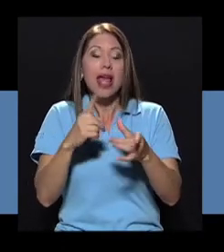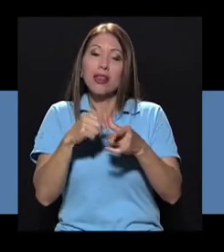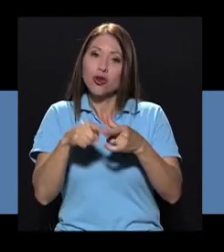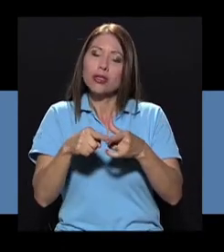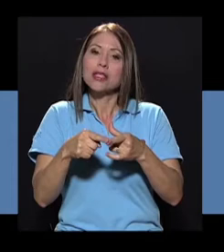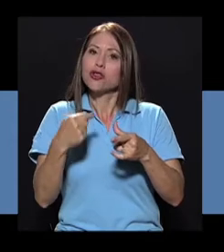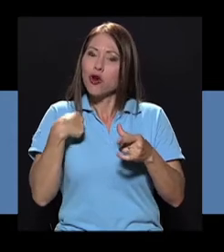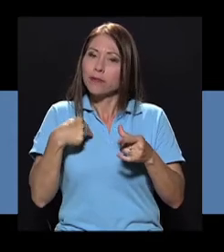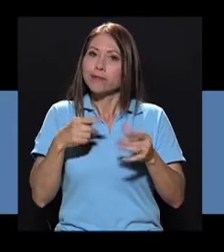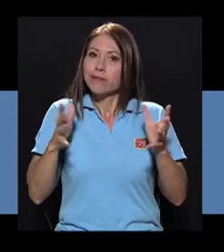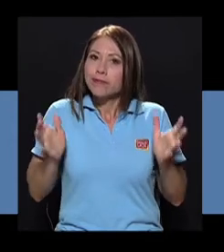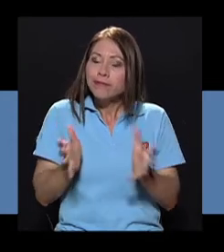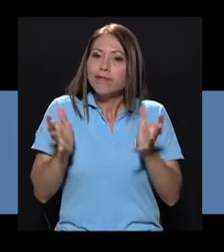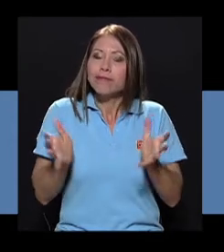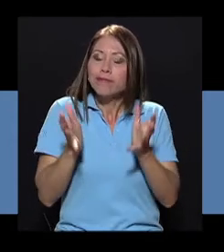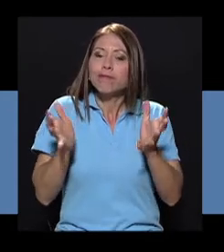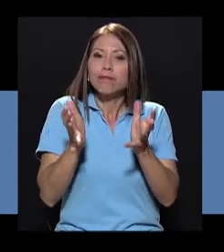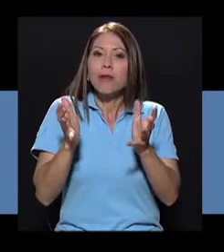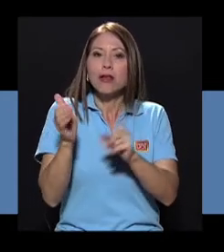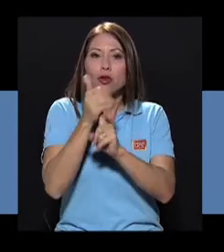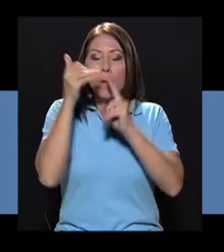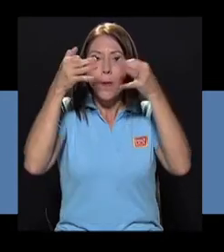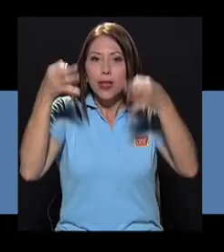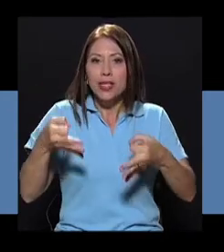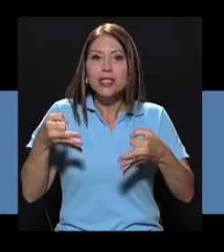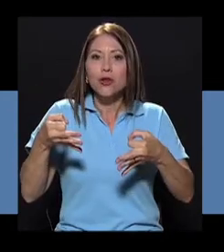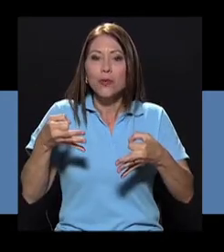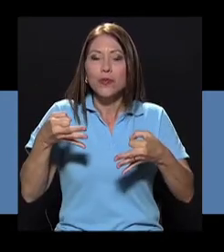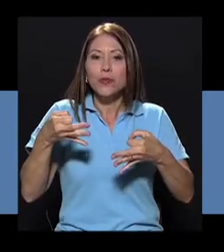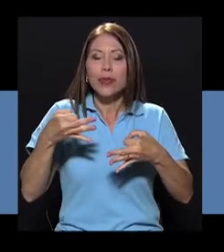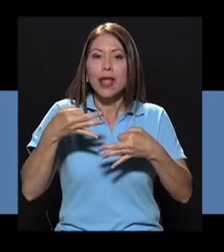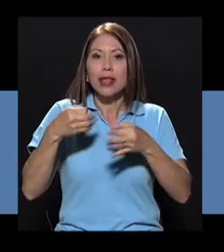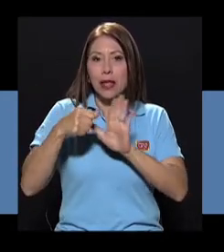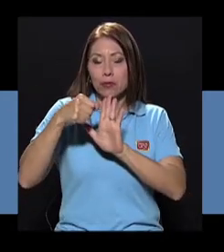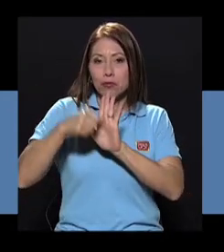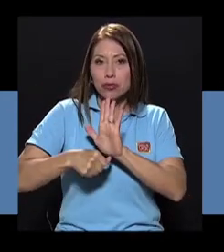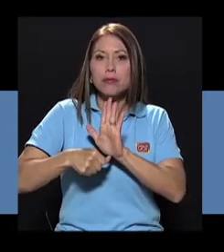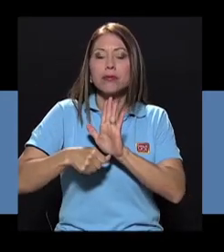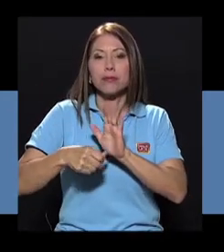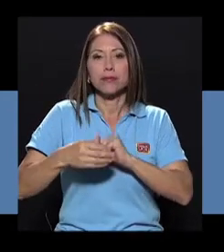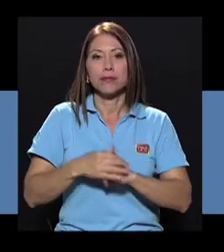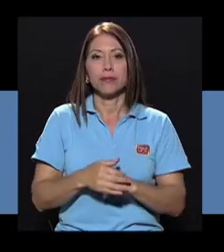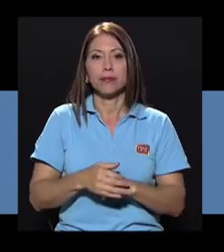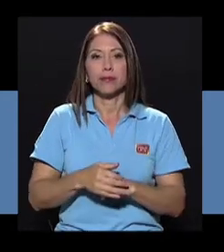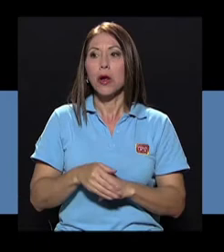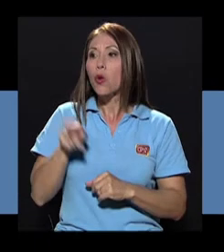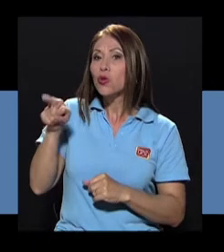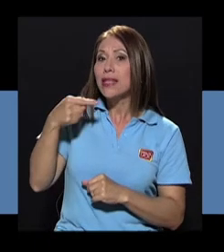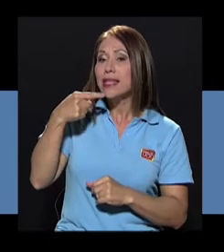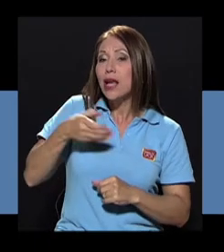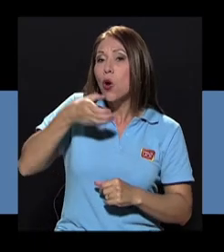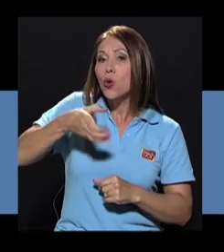Entonces todo eso animó a que yo tomara la decisión de hacer la cirugía.